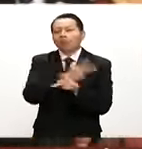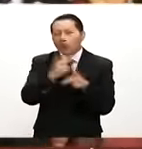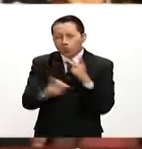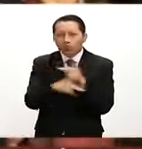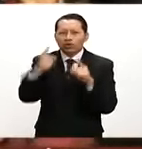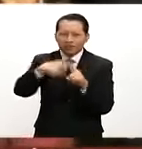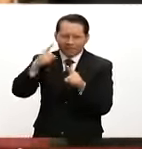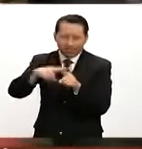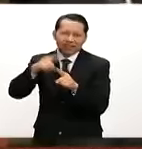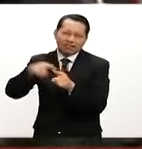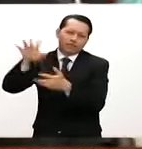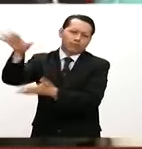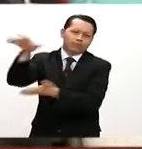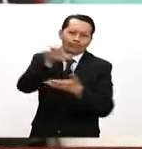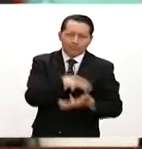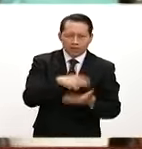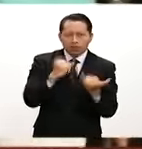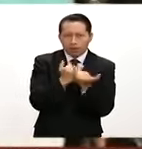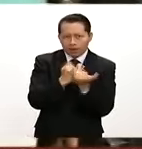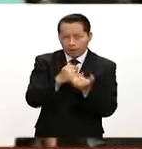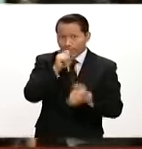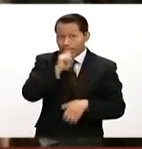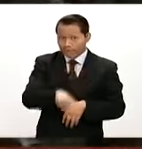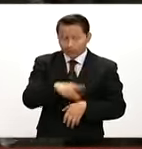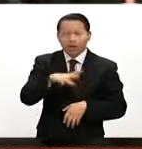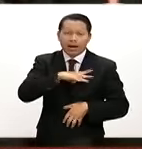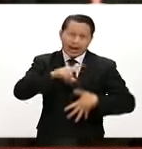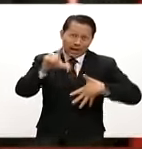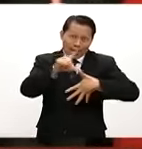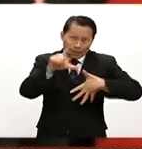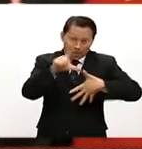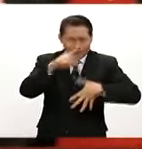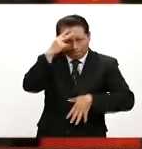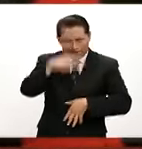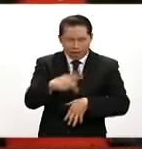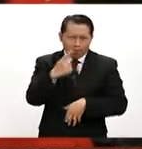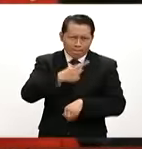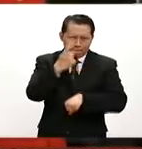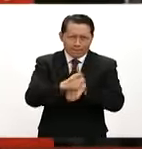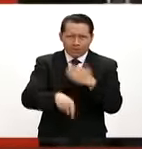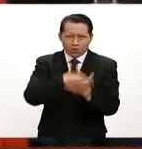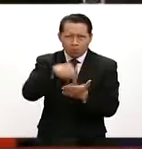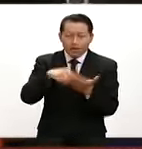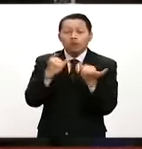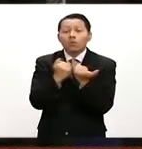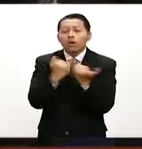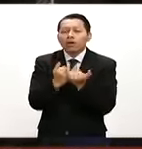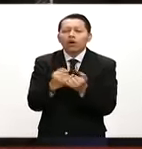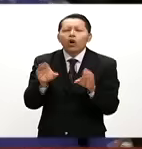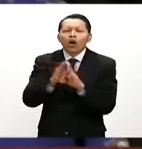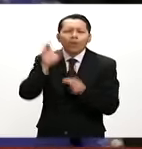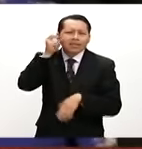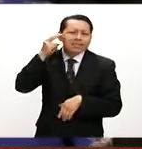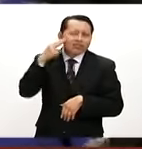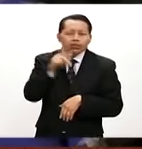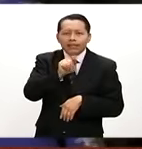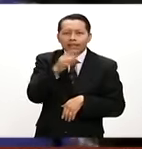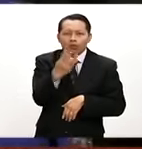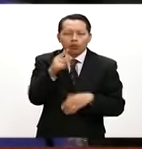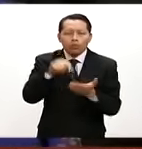México es el primer socio comercial en América Latina de los chinos. Durante 2015, el comercio bilateral ascendió a 74